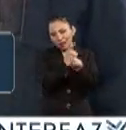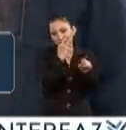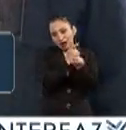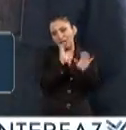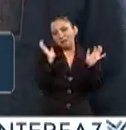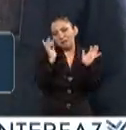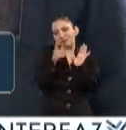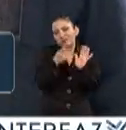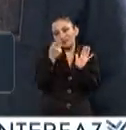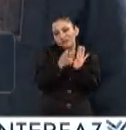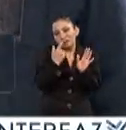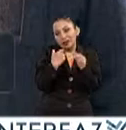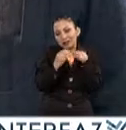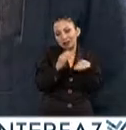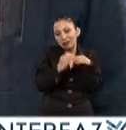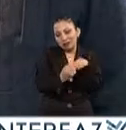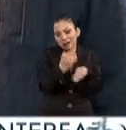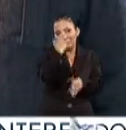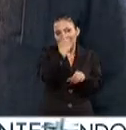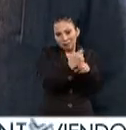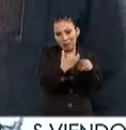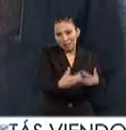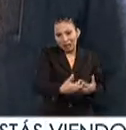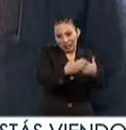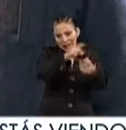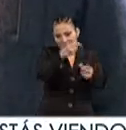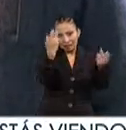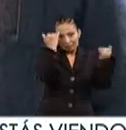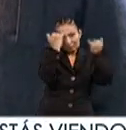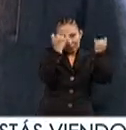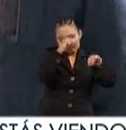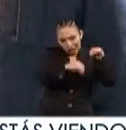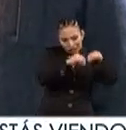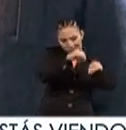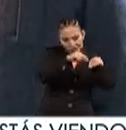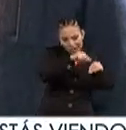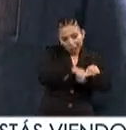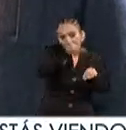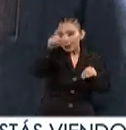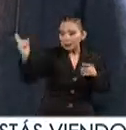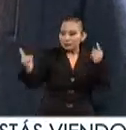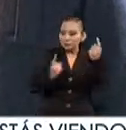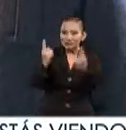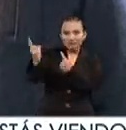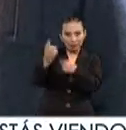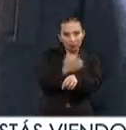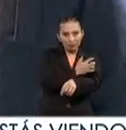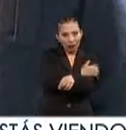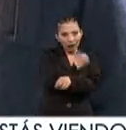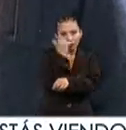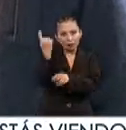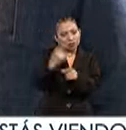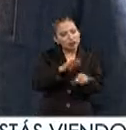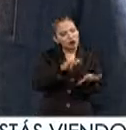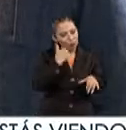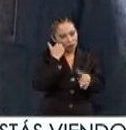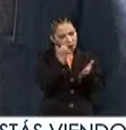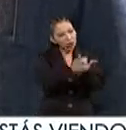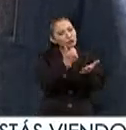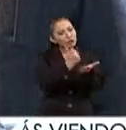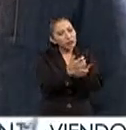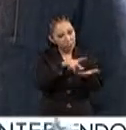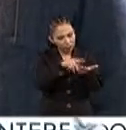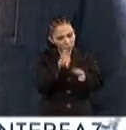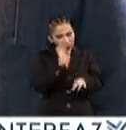dispositivo, ya se acercaron varios compañeros, varios alumnos que querían seguir